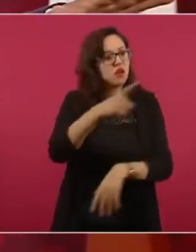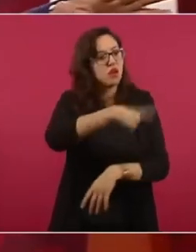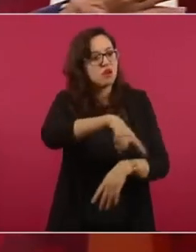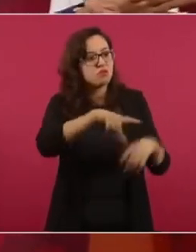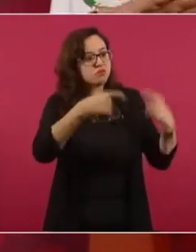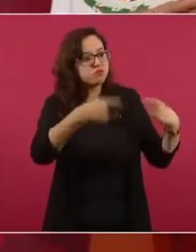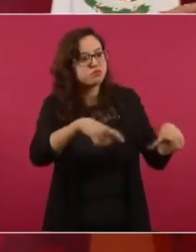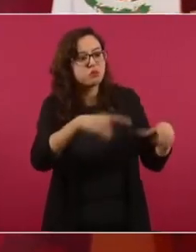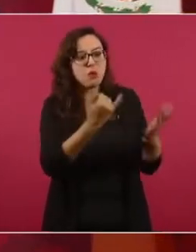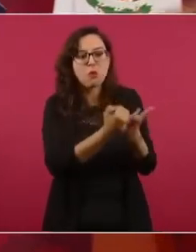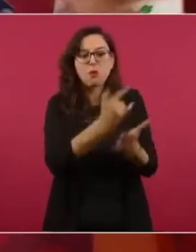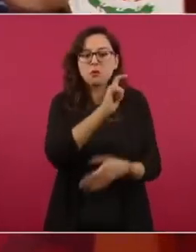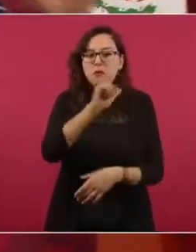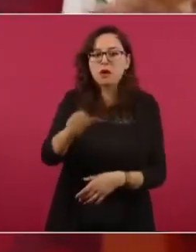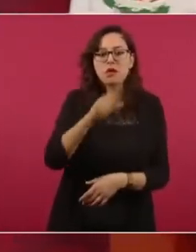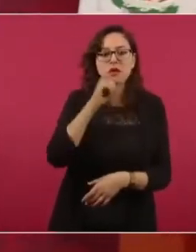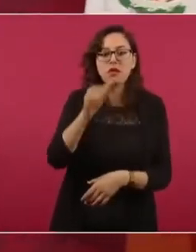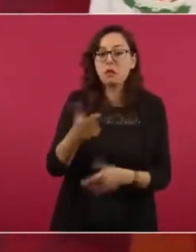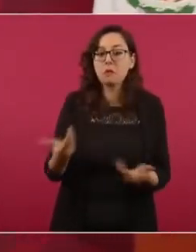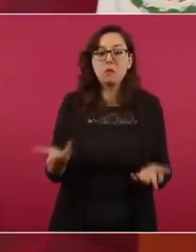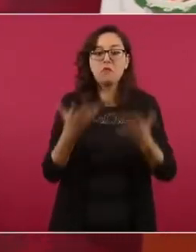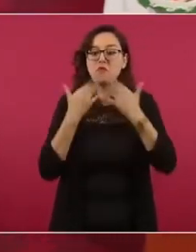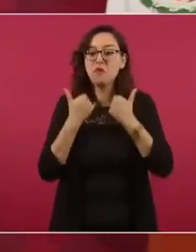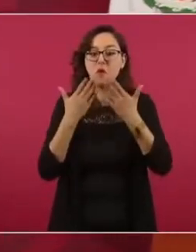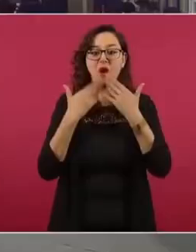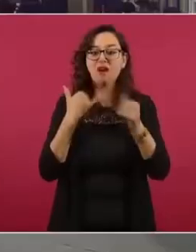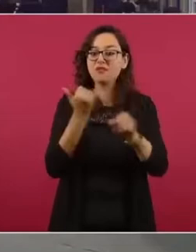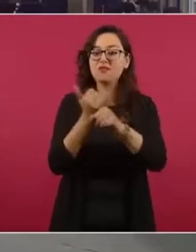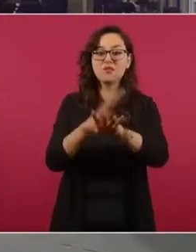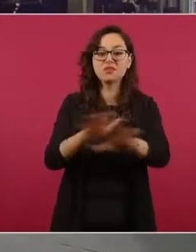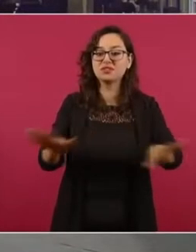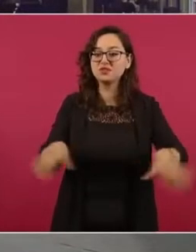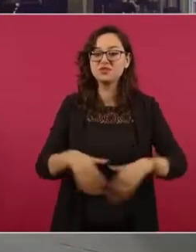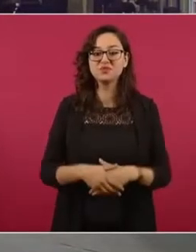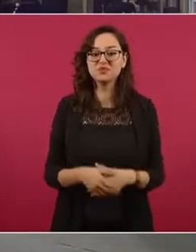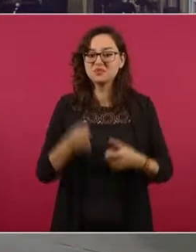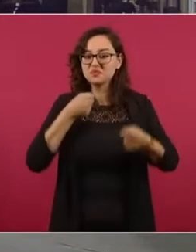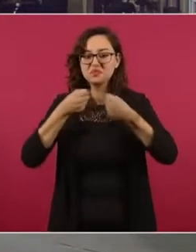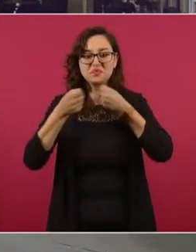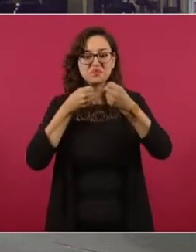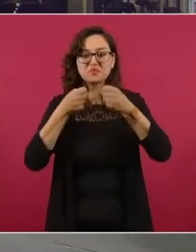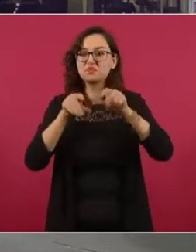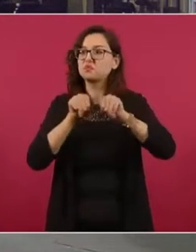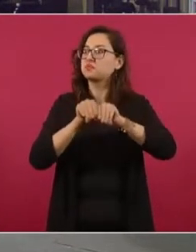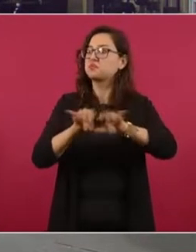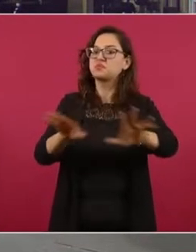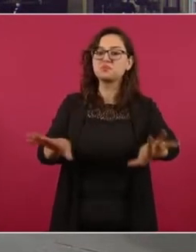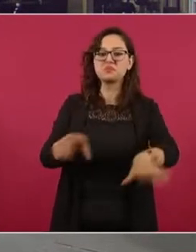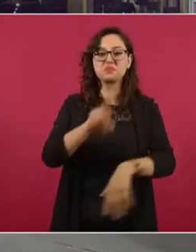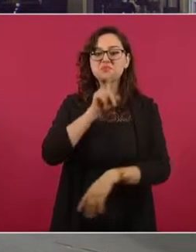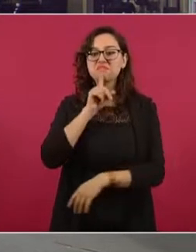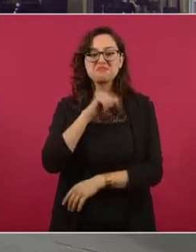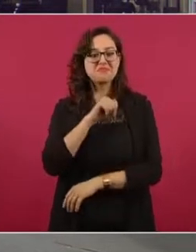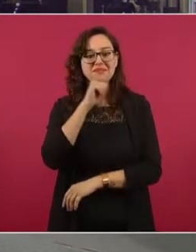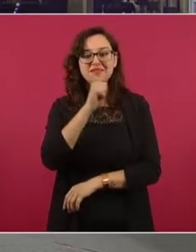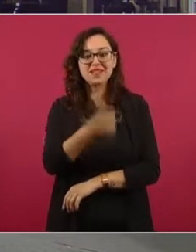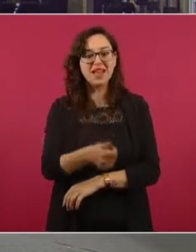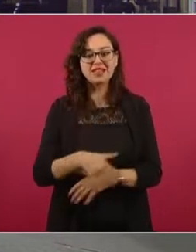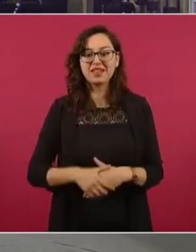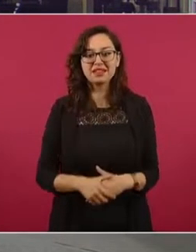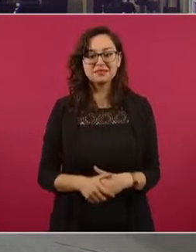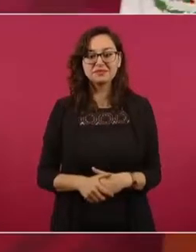no se presenta